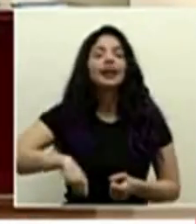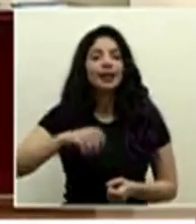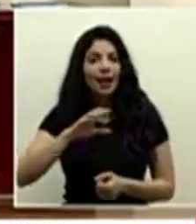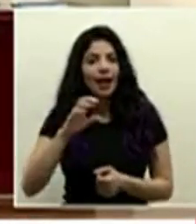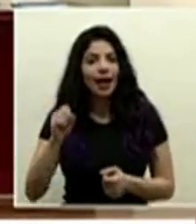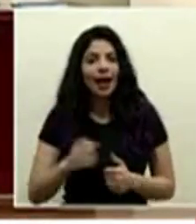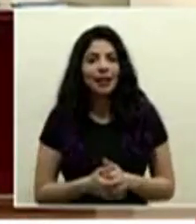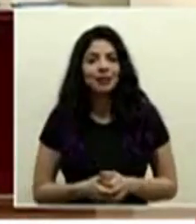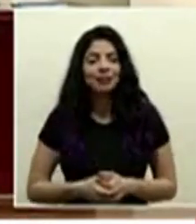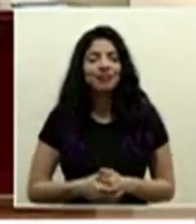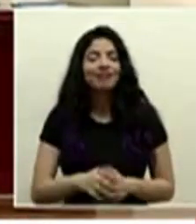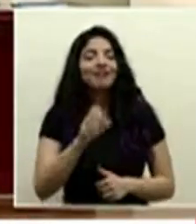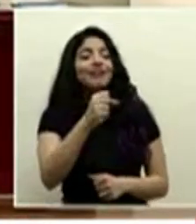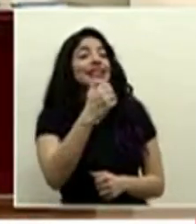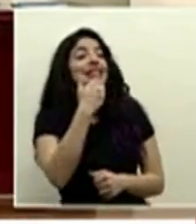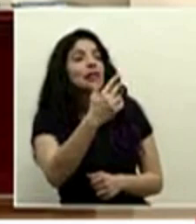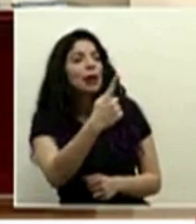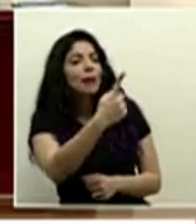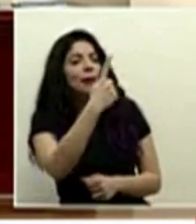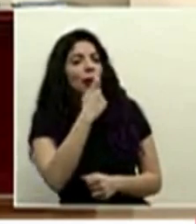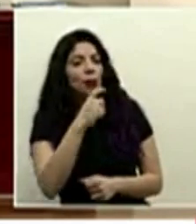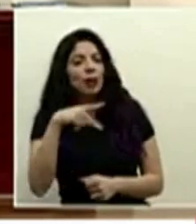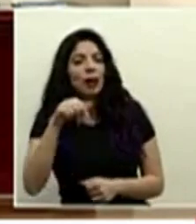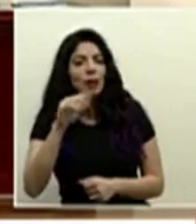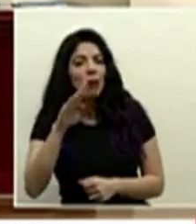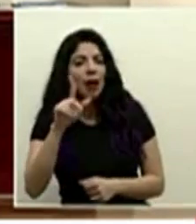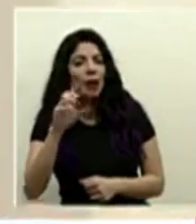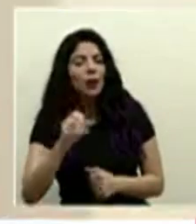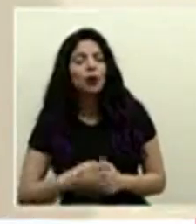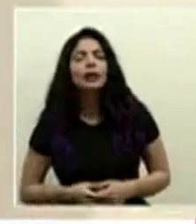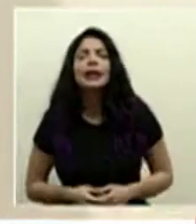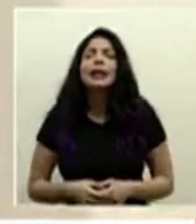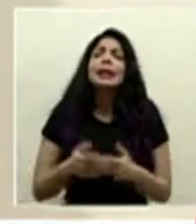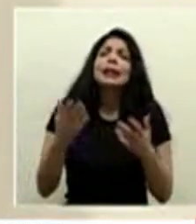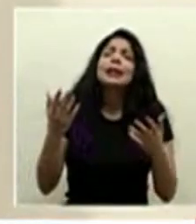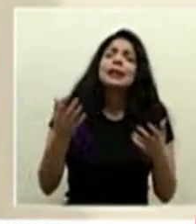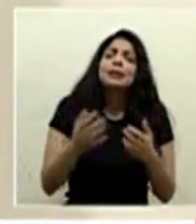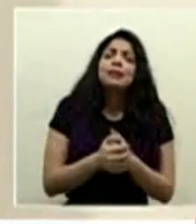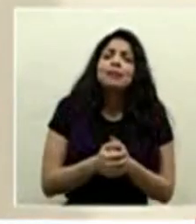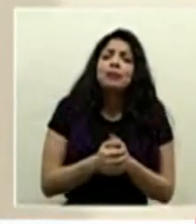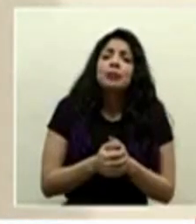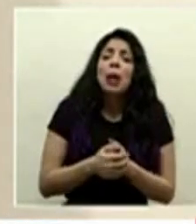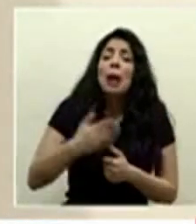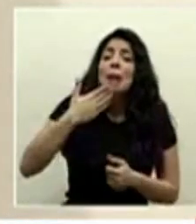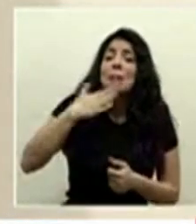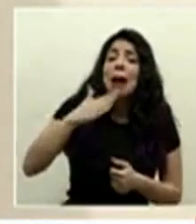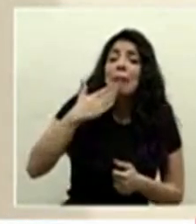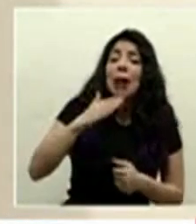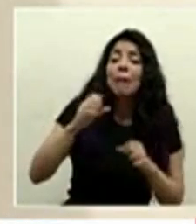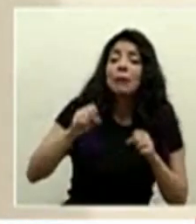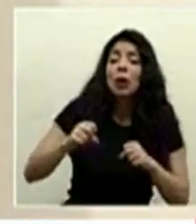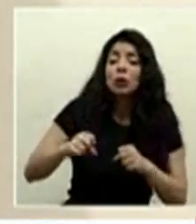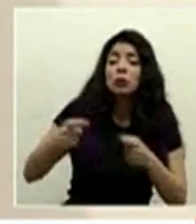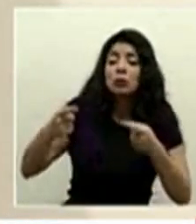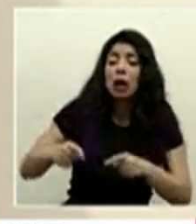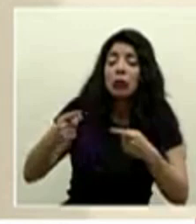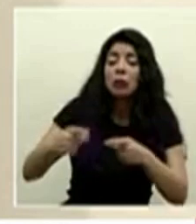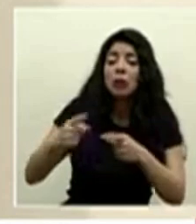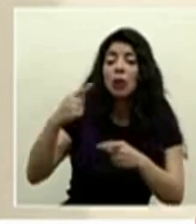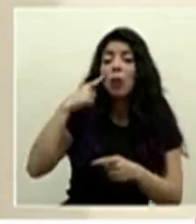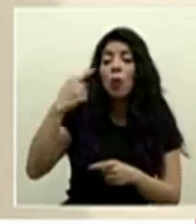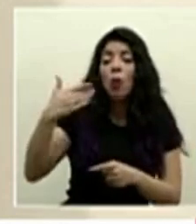caja sí muchas gracias por su pregunta don Pablo los males que se pueden dar por